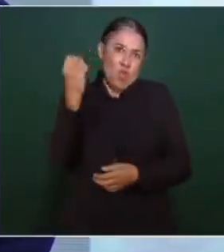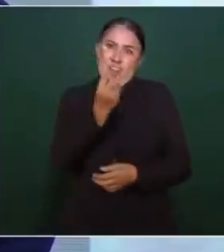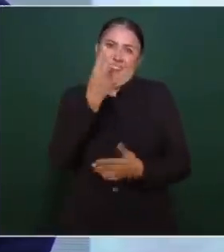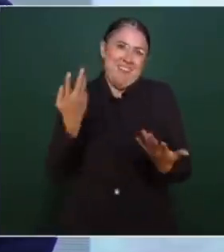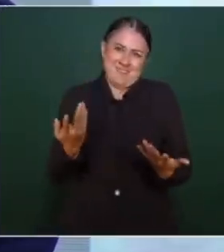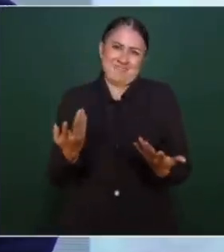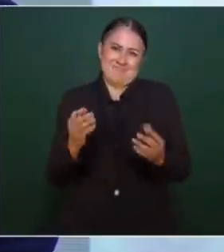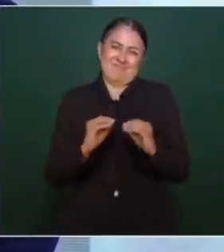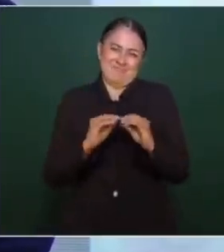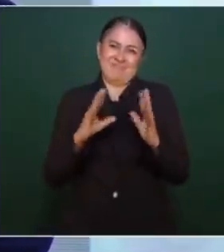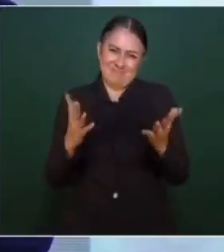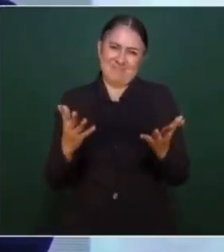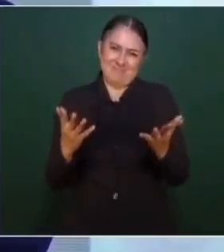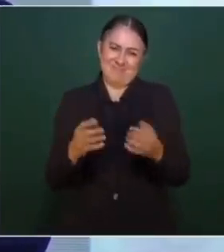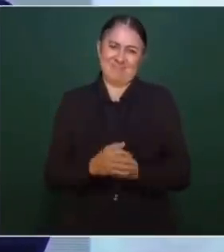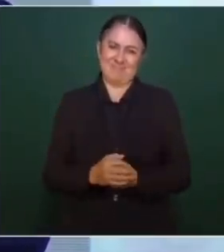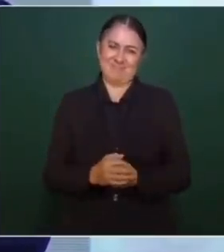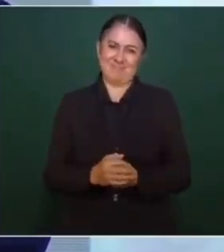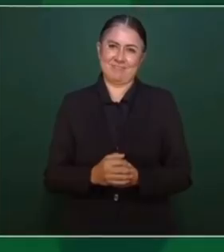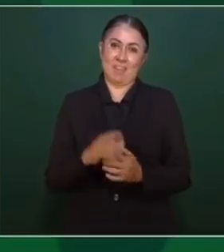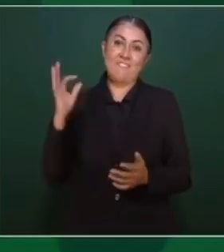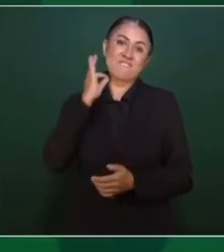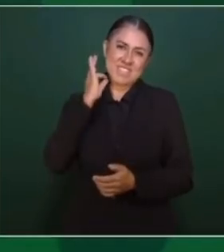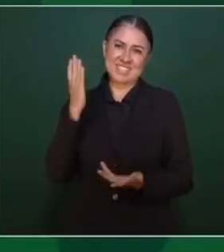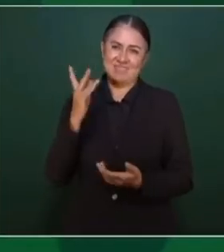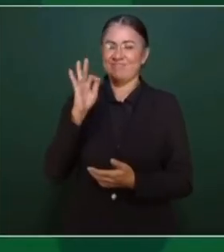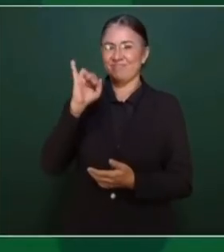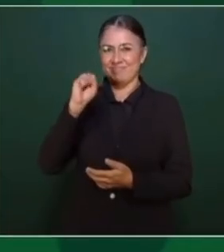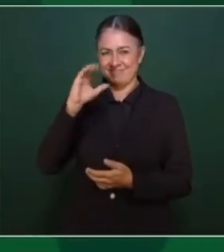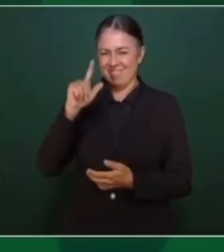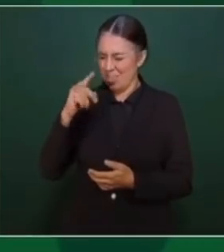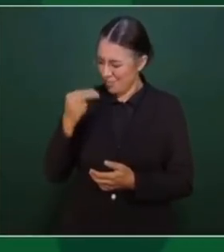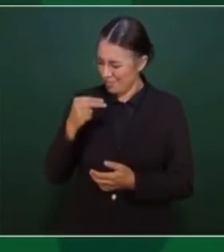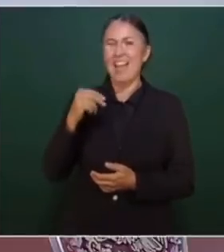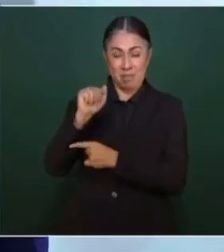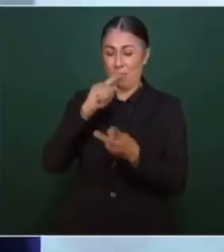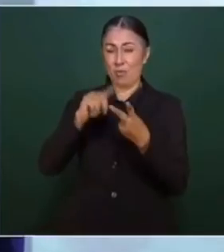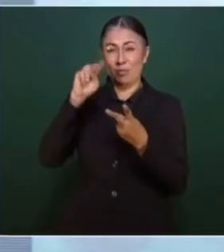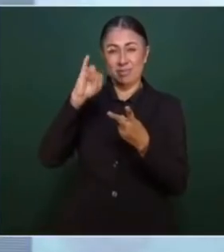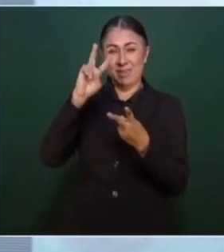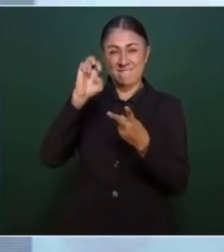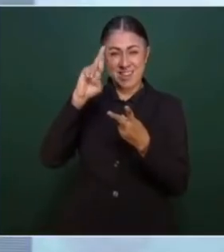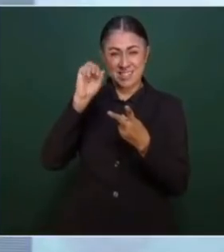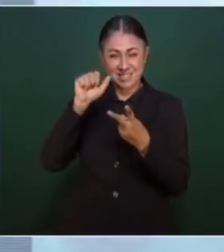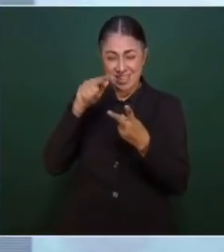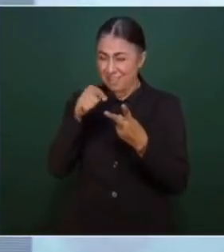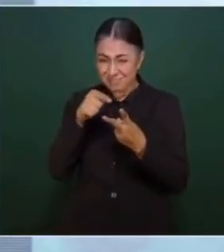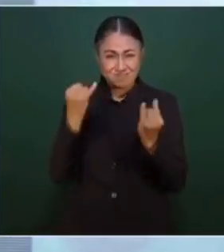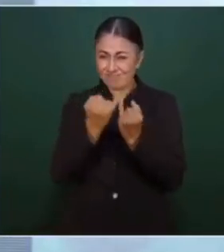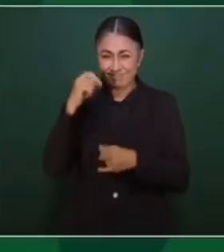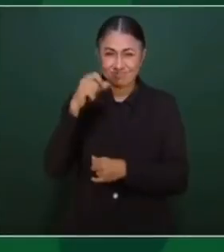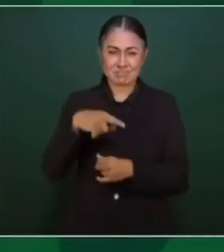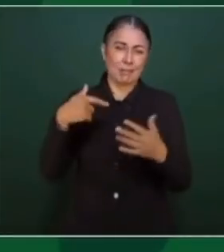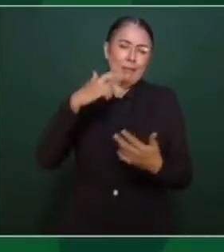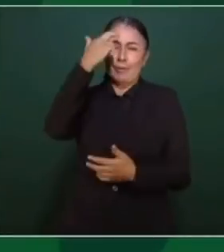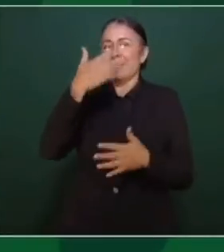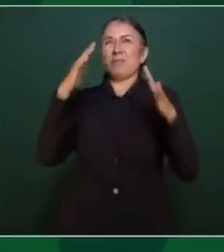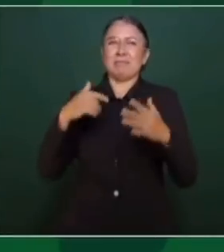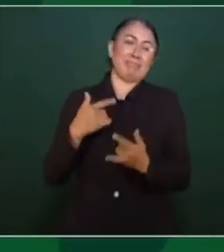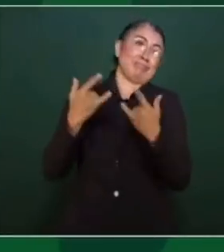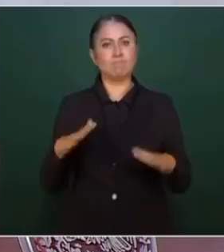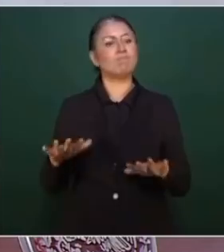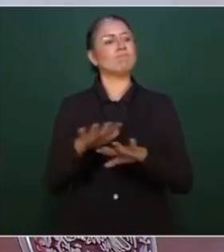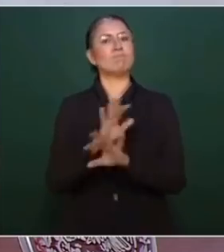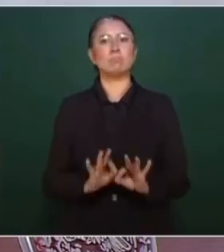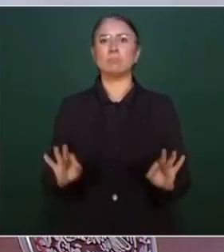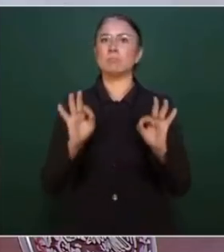contra el fiscal, ¿cómo se llama? Alejandro. Yo recuerdo, bueno, tantas cosas, aquí me voy a llevar toda la mañana